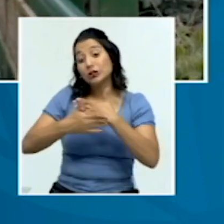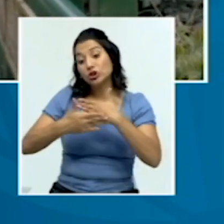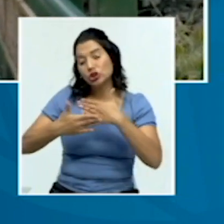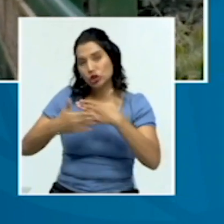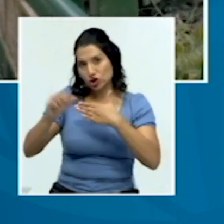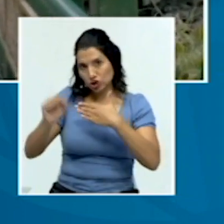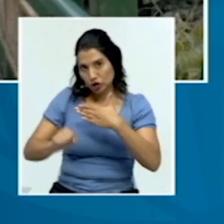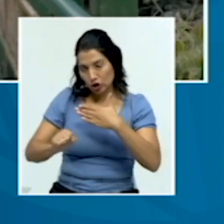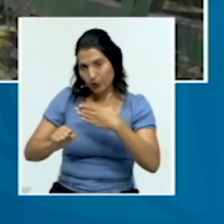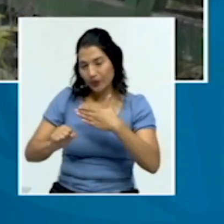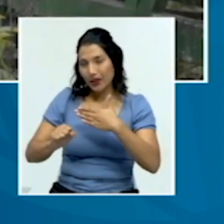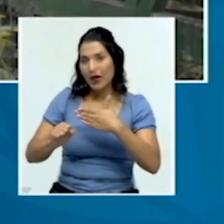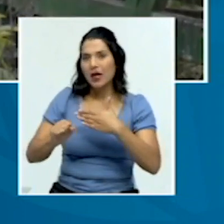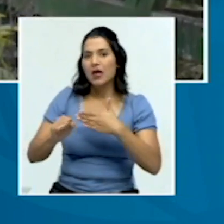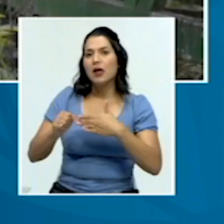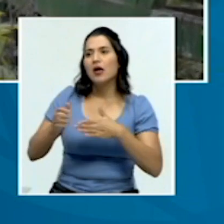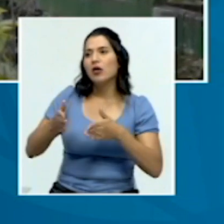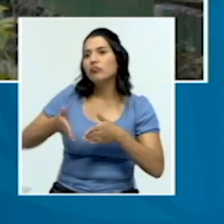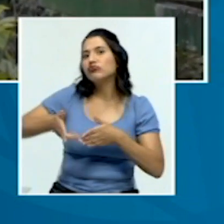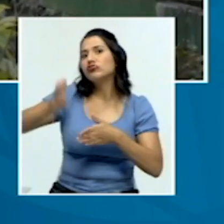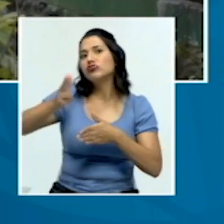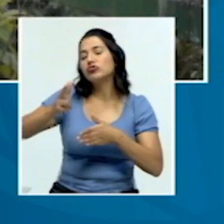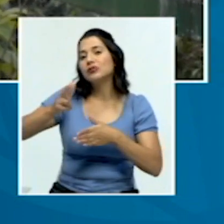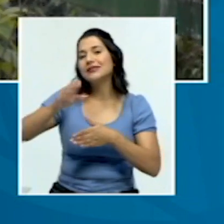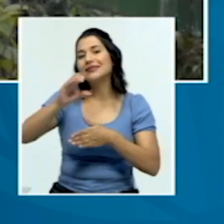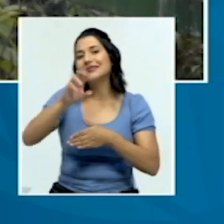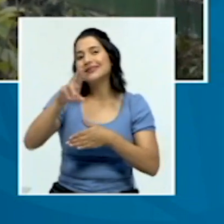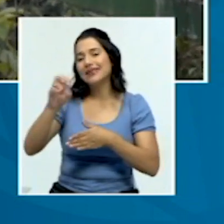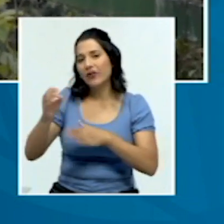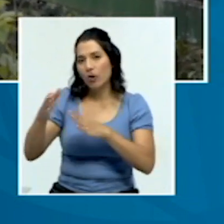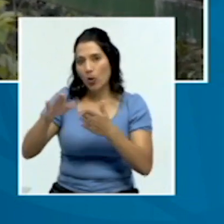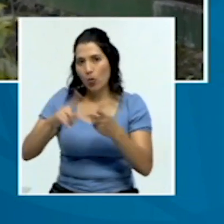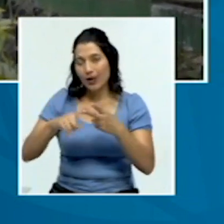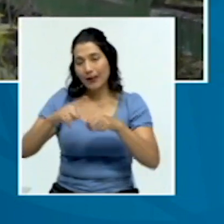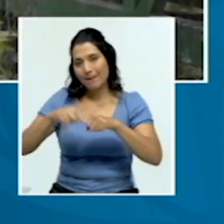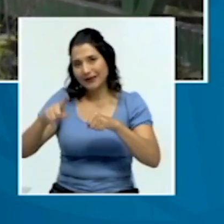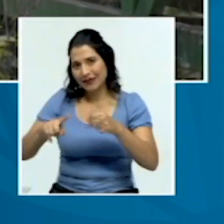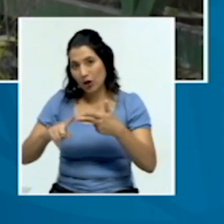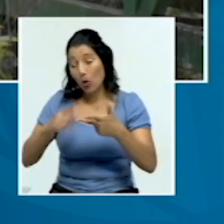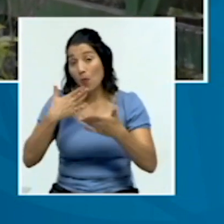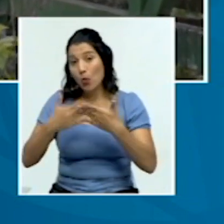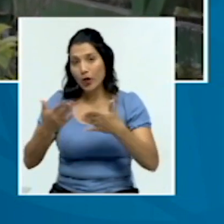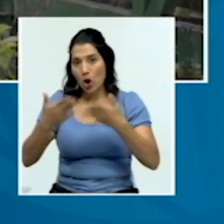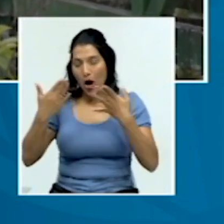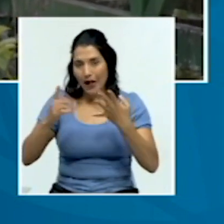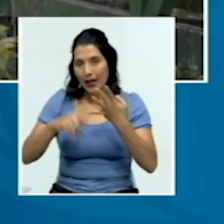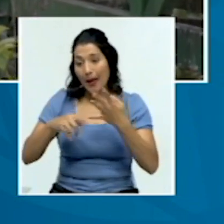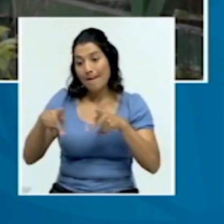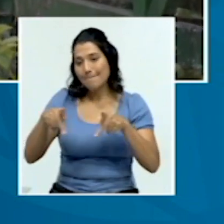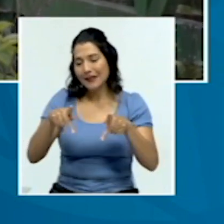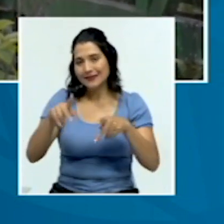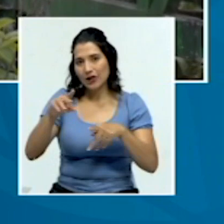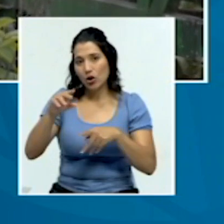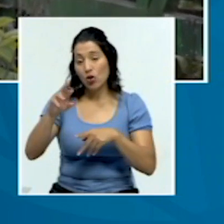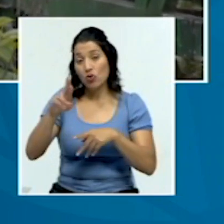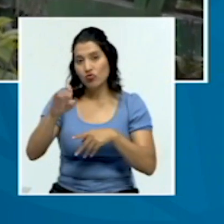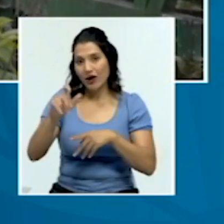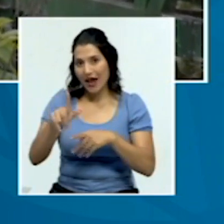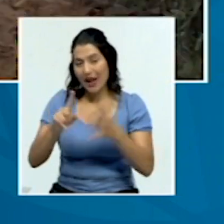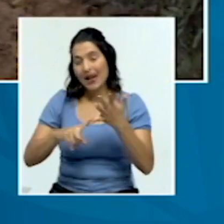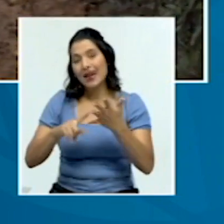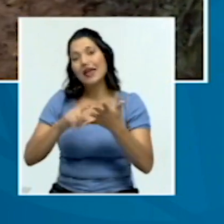cruzando lo que es el Cerro de Muerte, Pérez y León, Buenos Aires, Paso Real y llegando hasta San Vito de Cotobrús.